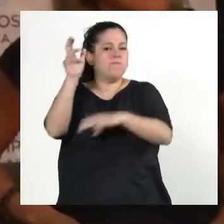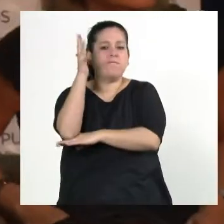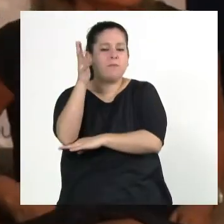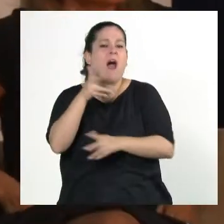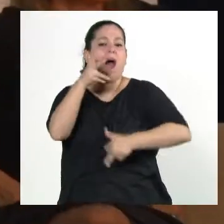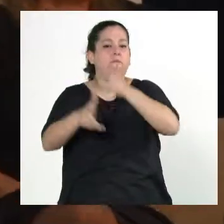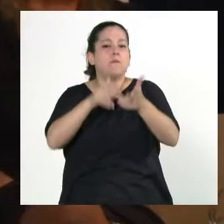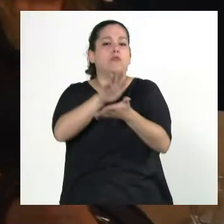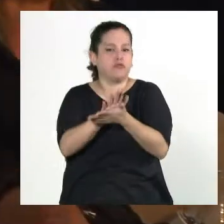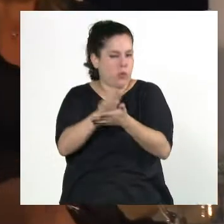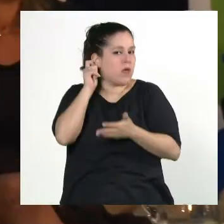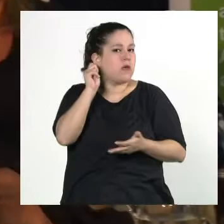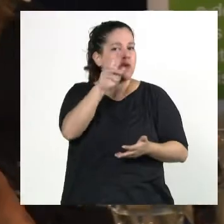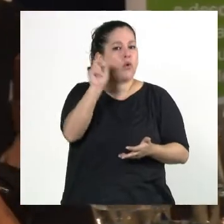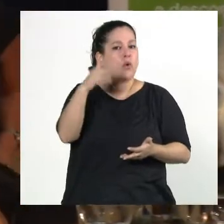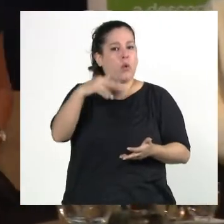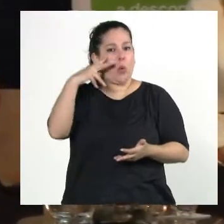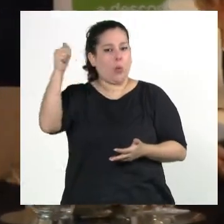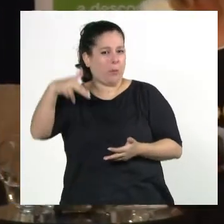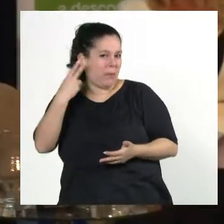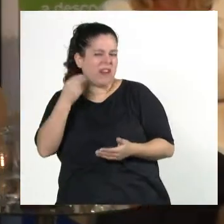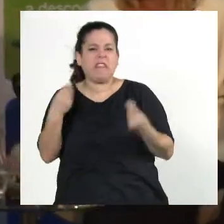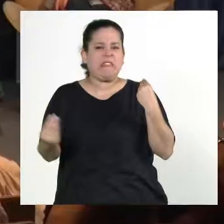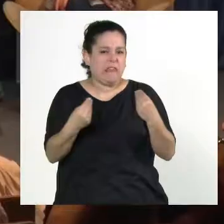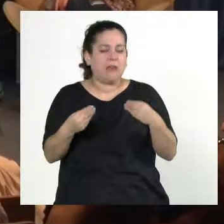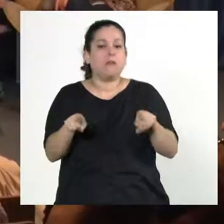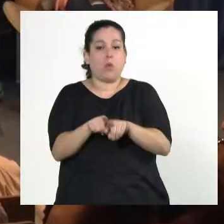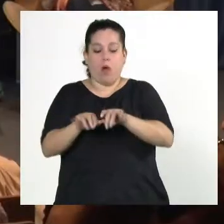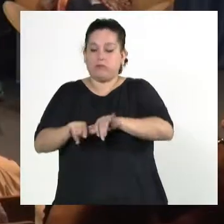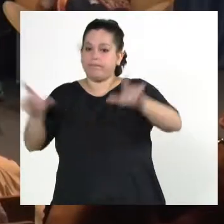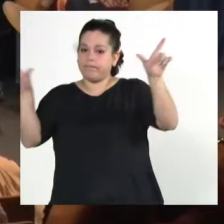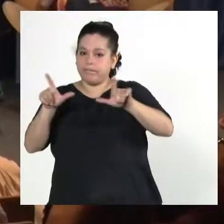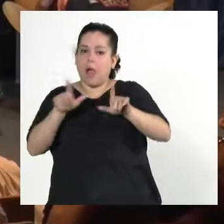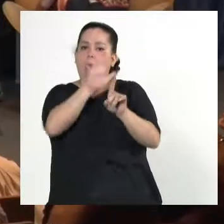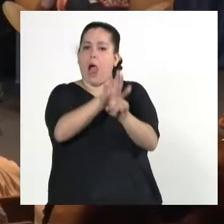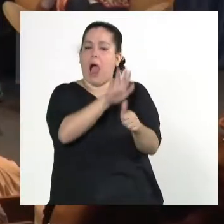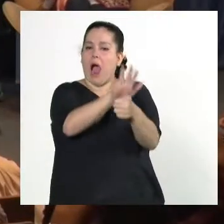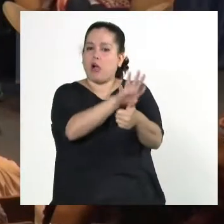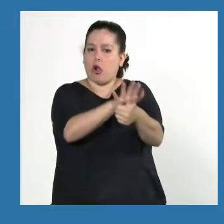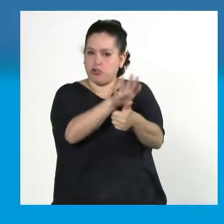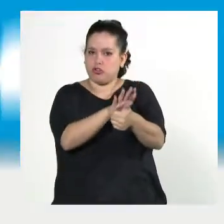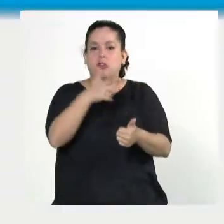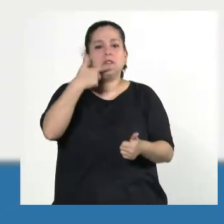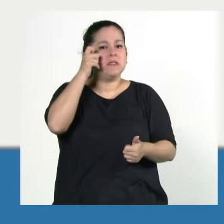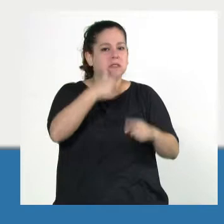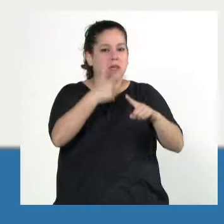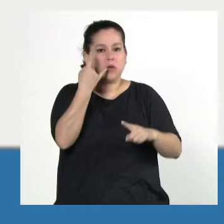marco del Día Nacional de la Lucha contra el Delito del Ciberacoso Sexual, que se celebra el 13 de noviembre de cada año.